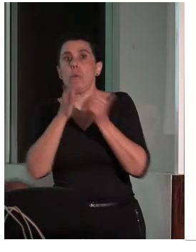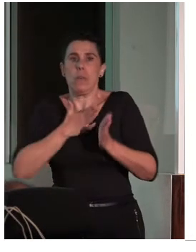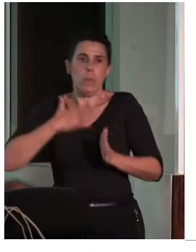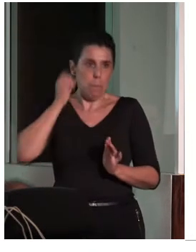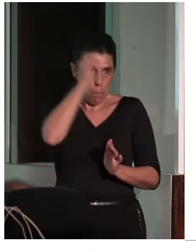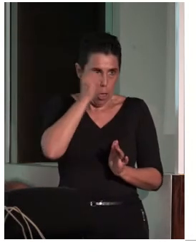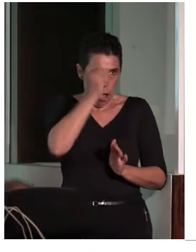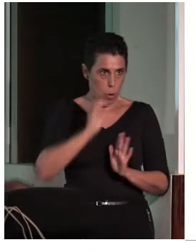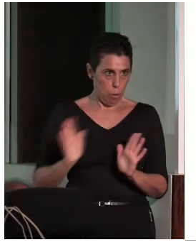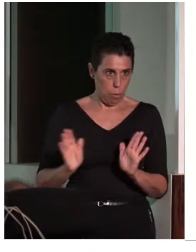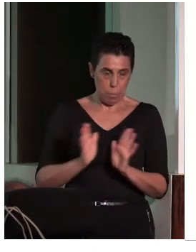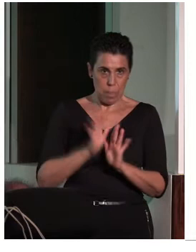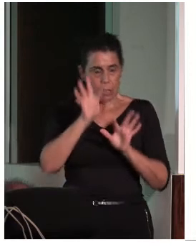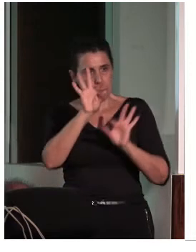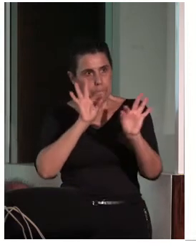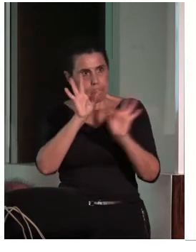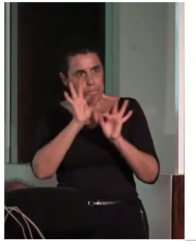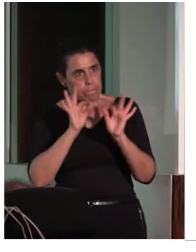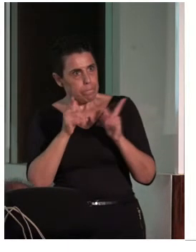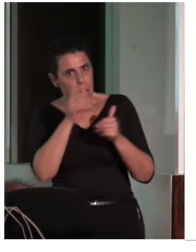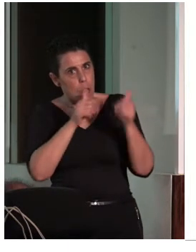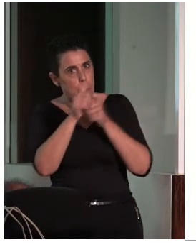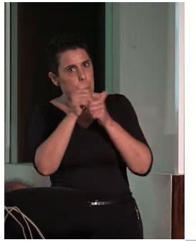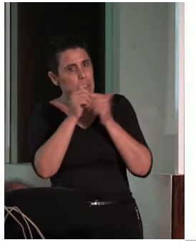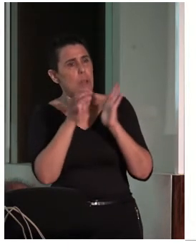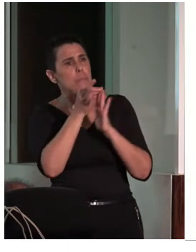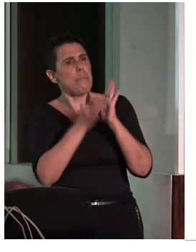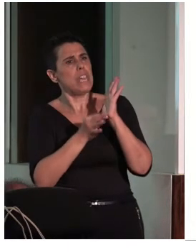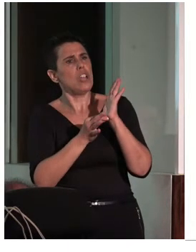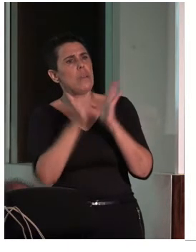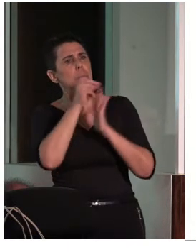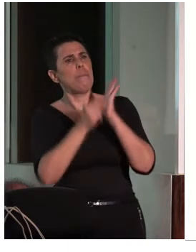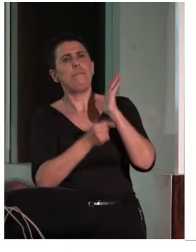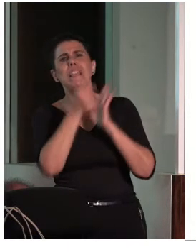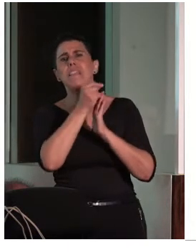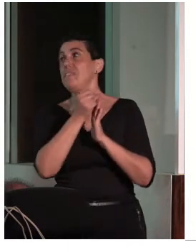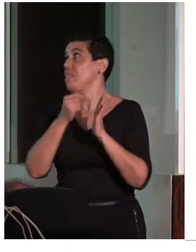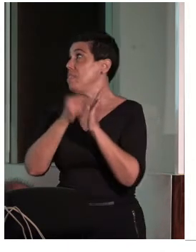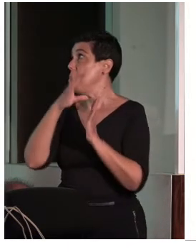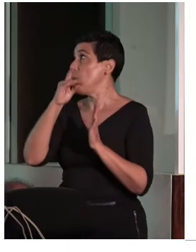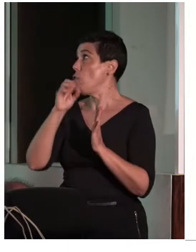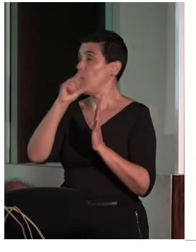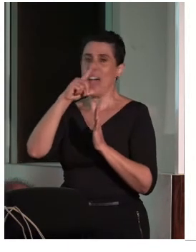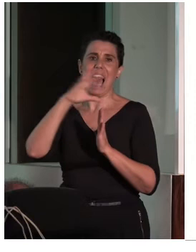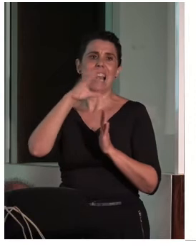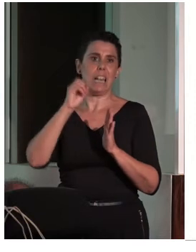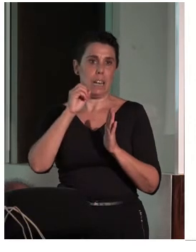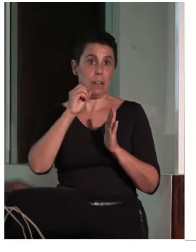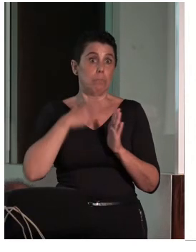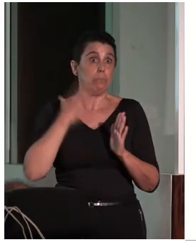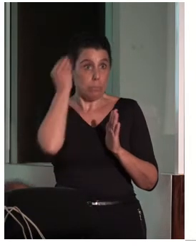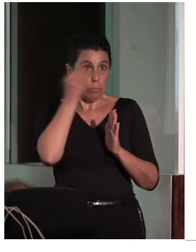Y he planteado los principios de ALCO porque me parecen el mejor análisis que pueda haber,